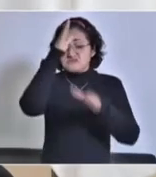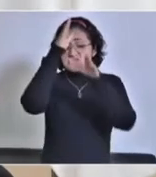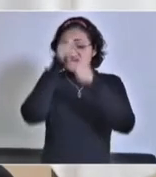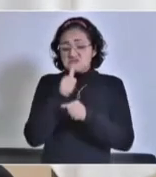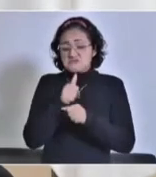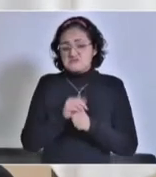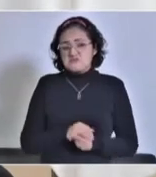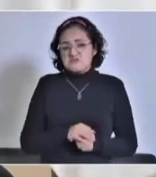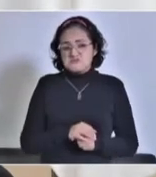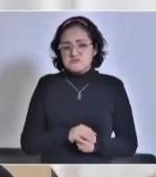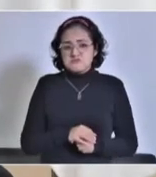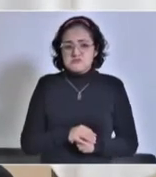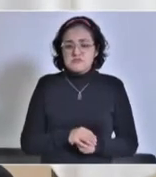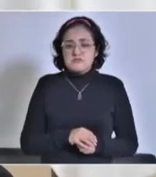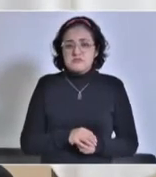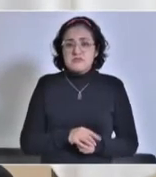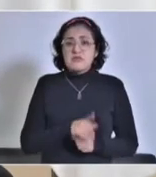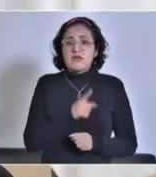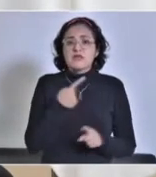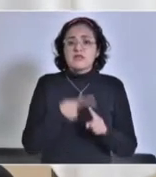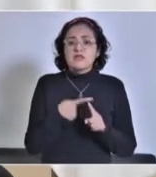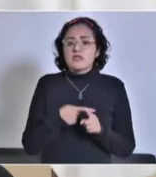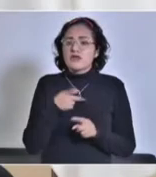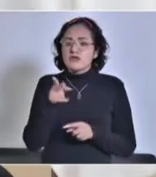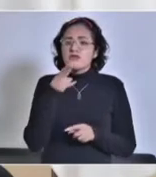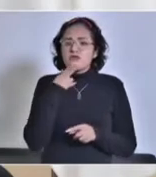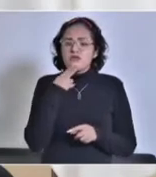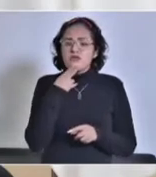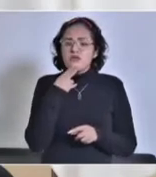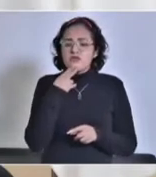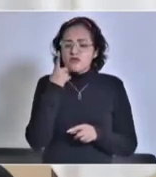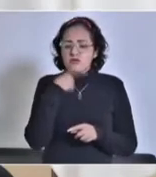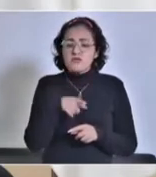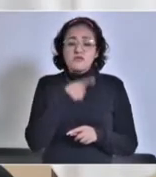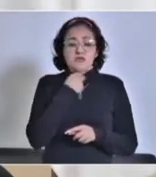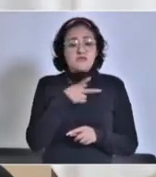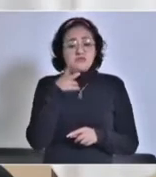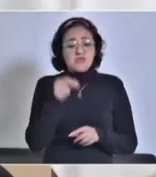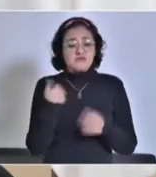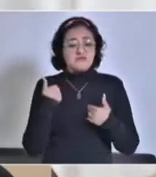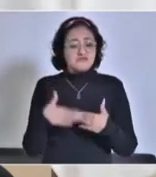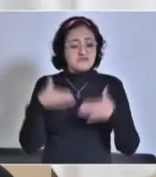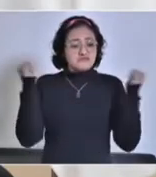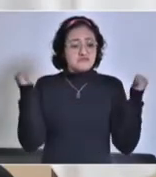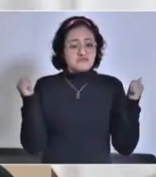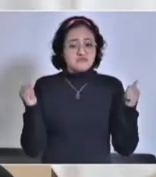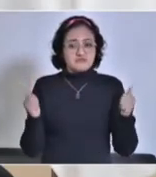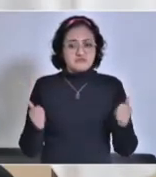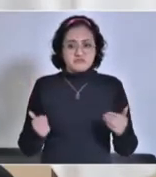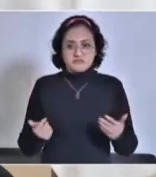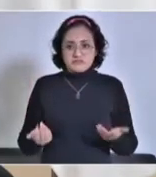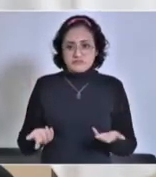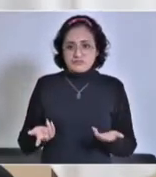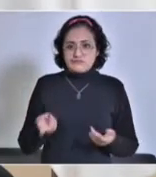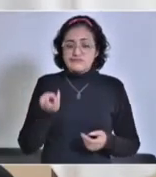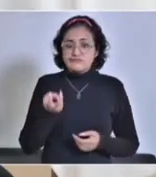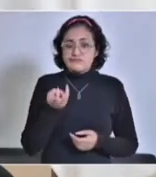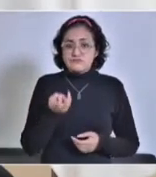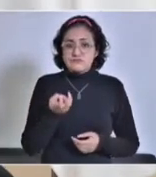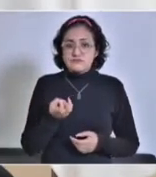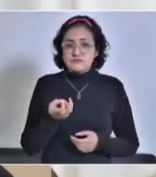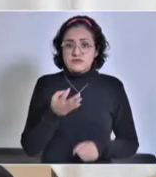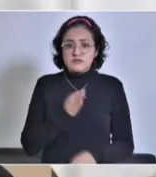Los señalados en haberlas utilizado negaron y se deslindaron de esa